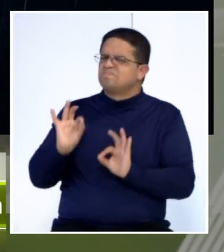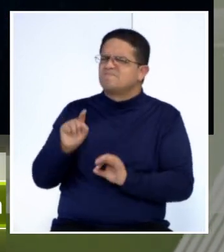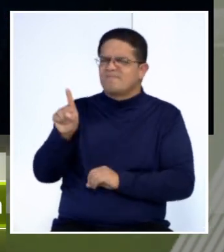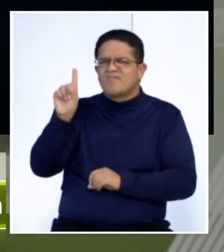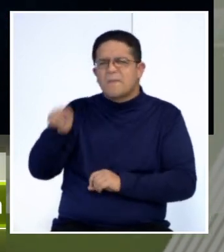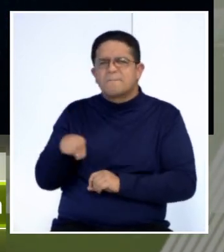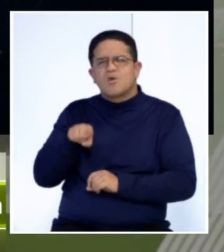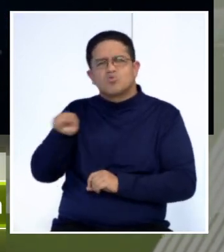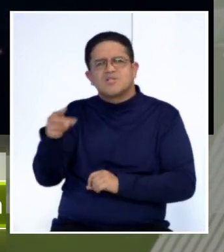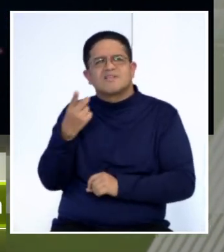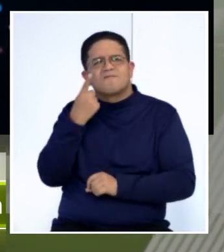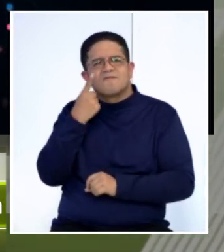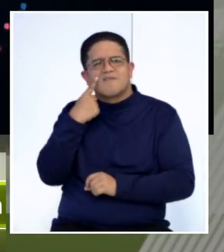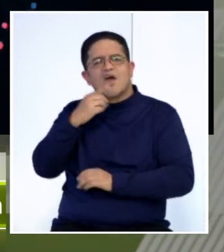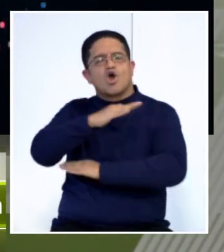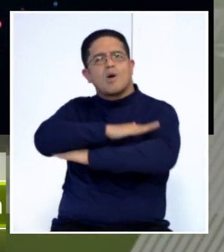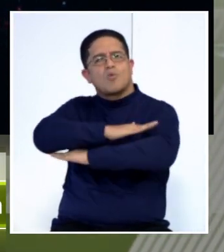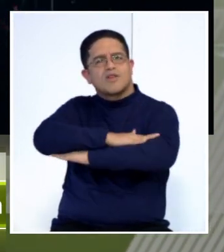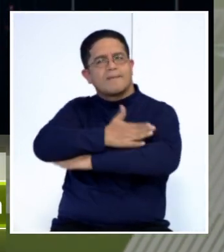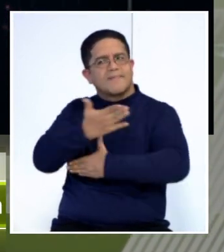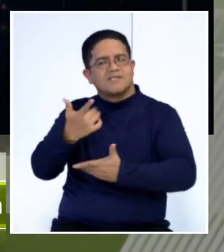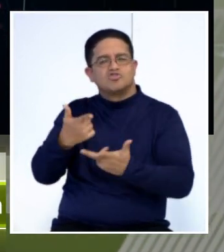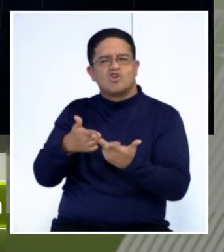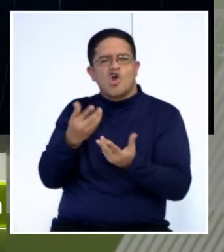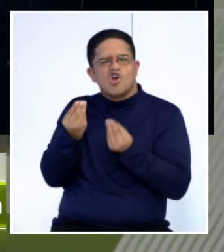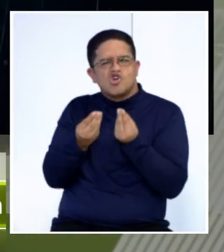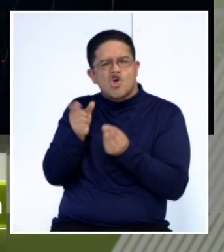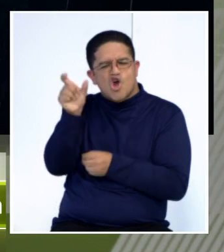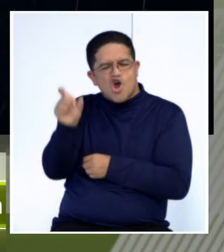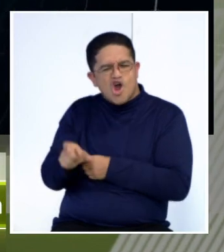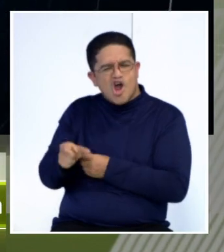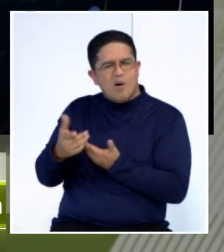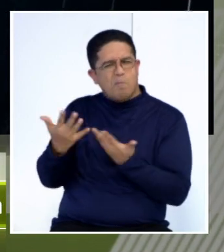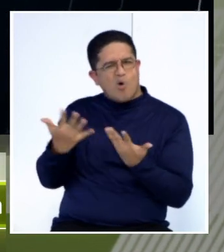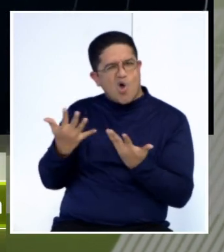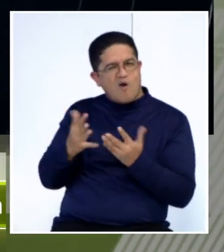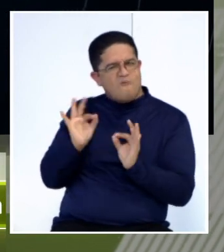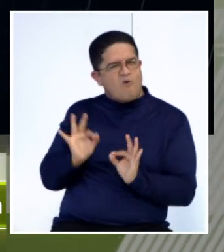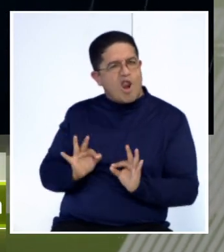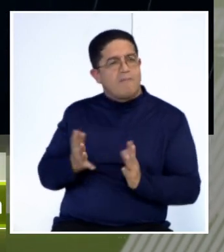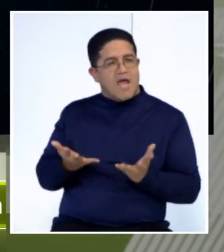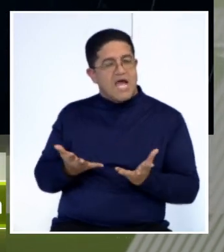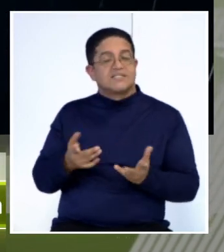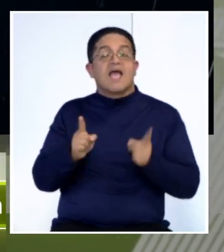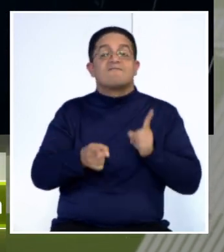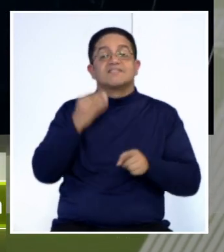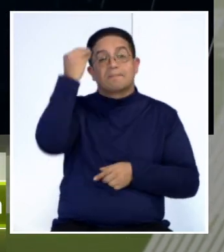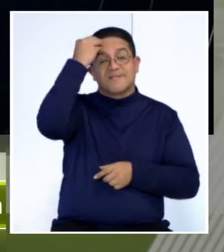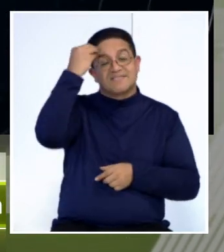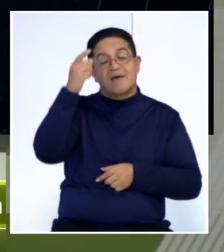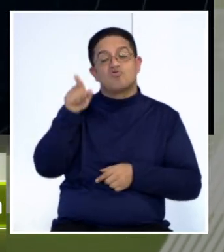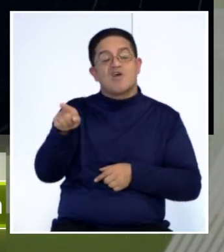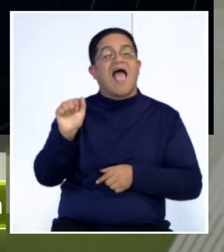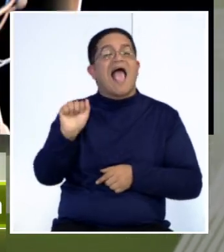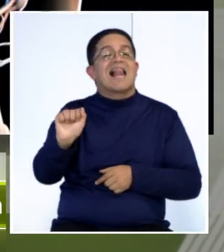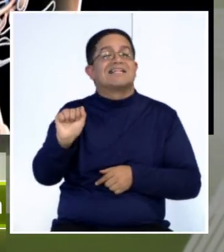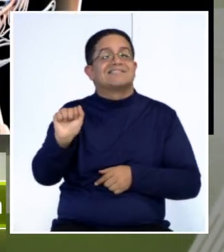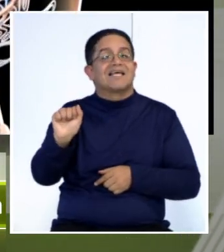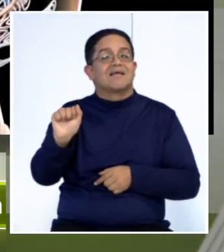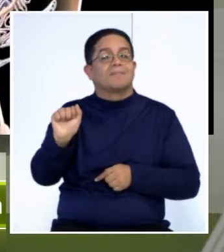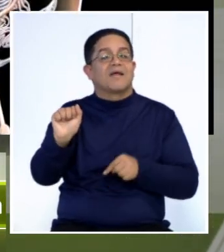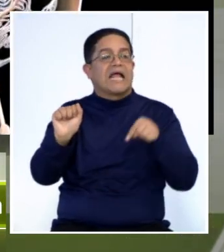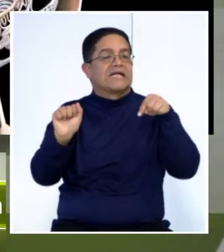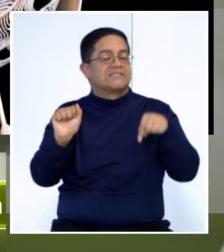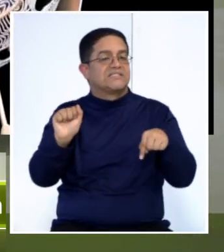puede ver gestos, comportamientos y además reacciones que tiene el paciente. A veces pensamos que el Alzheimer es que de repente está aquí y